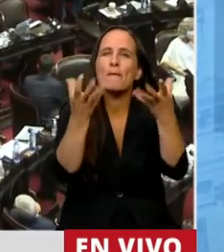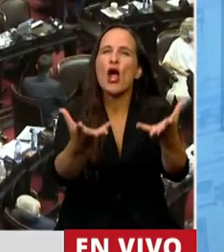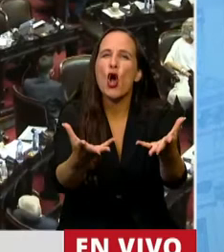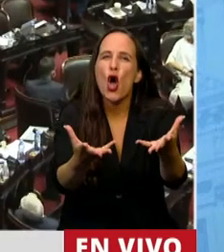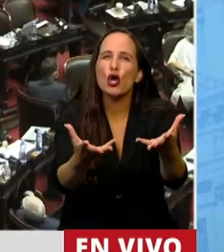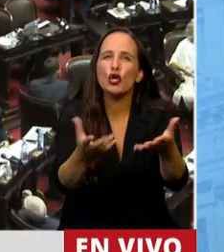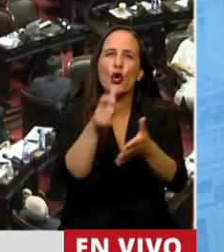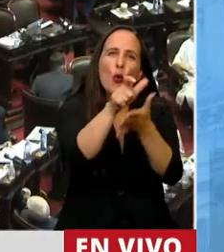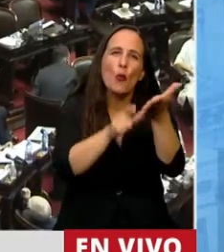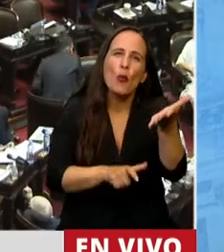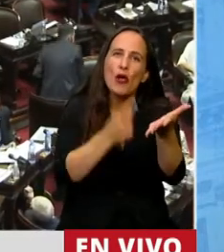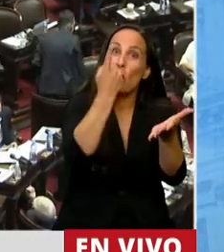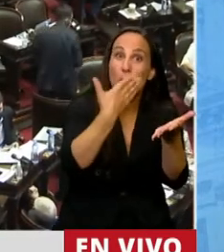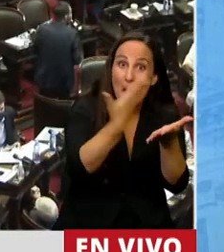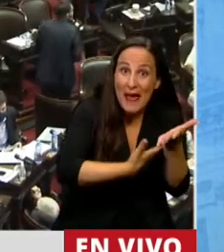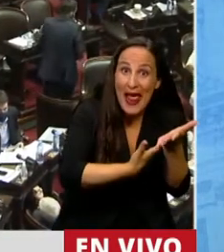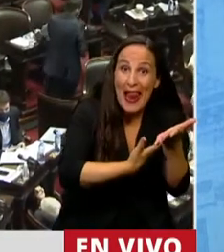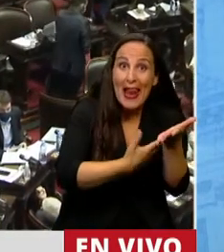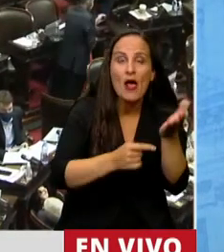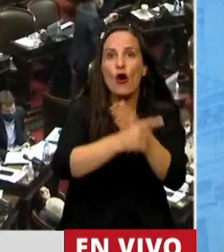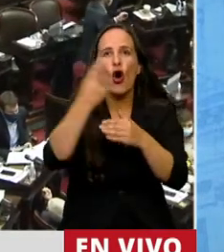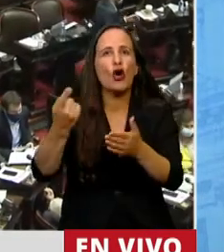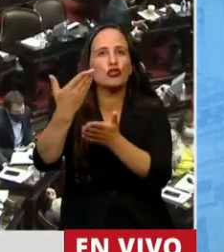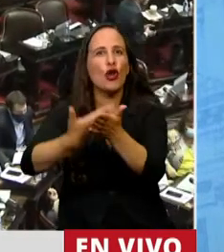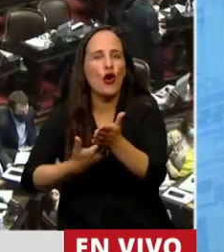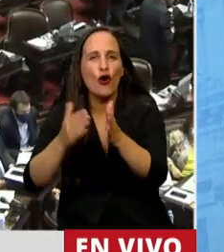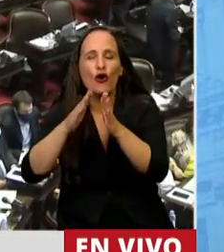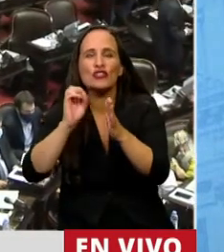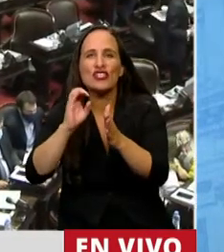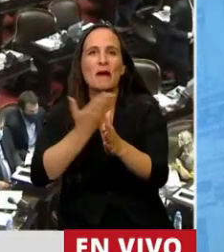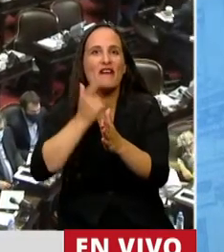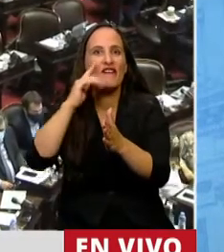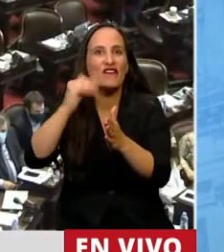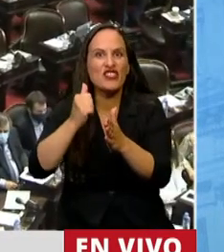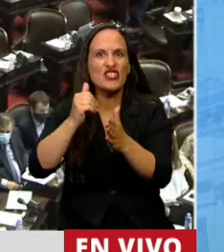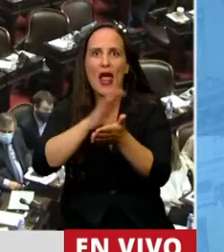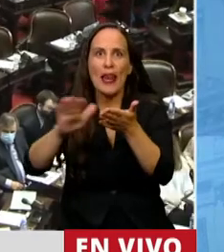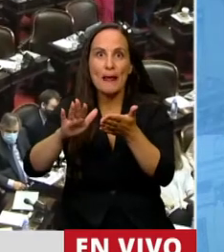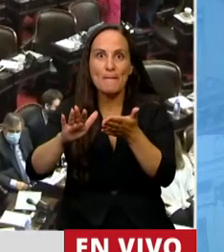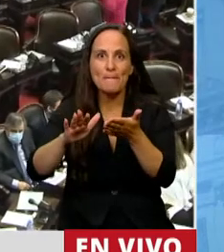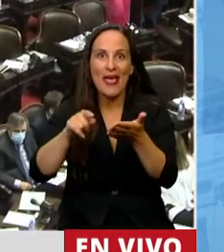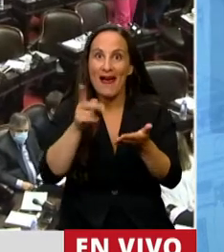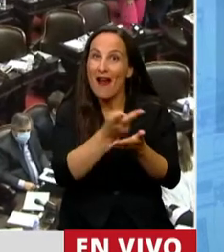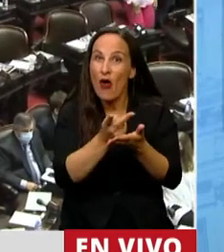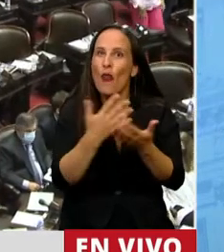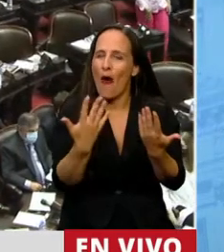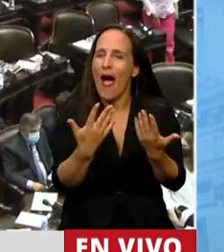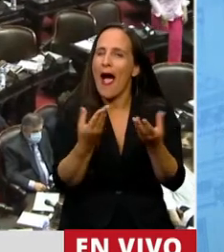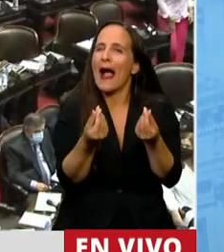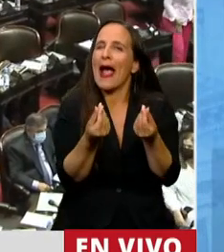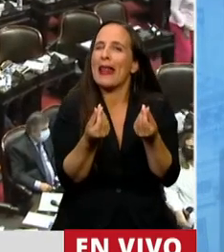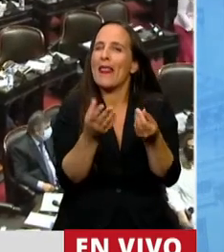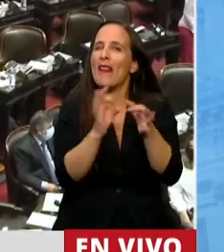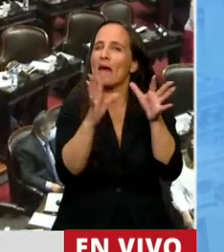el de boleta única de papel o el de ficha limpia, que sin dudas mejoraría nuestra representatividad y la calidad de nuestra